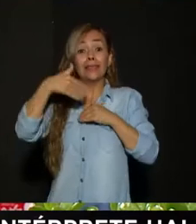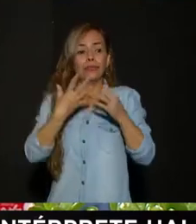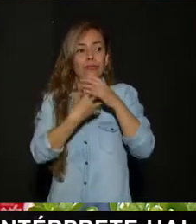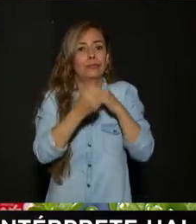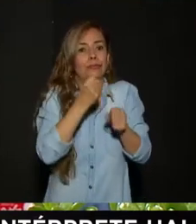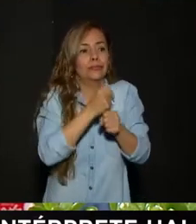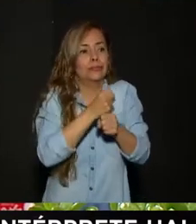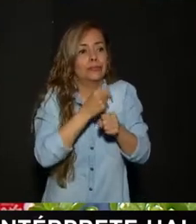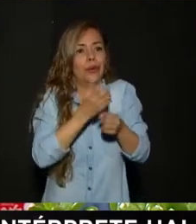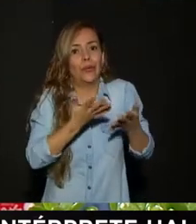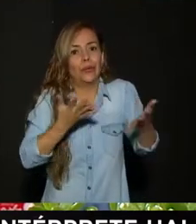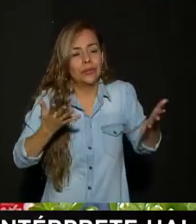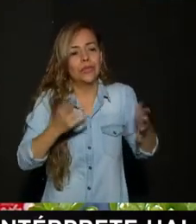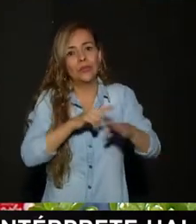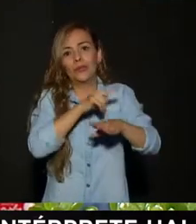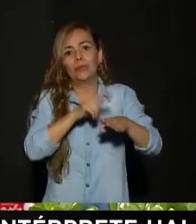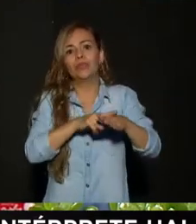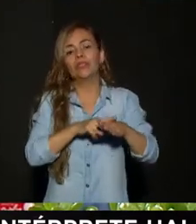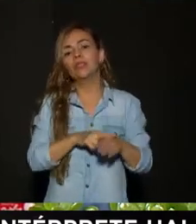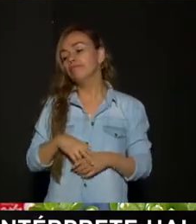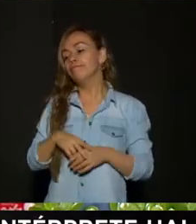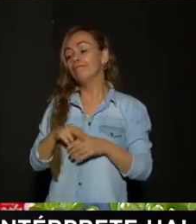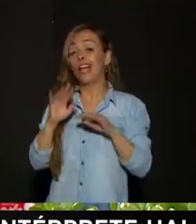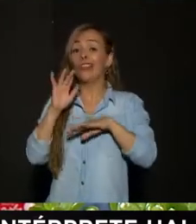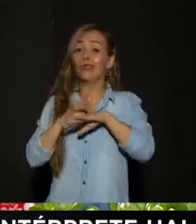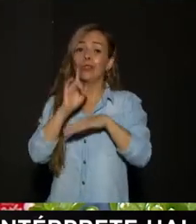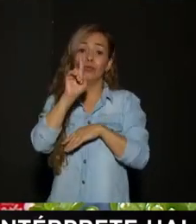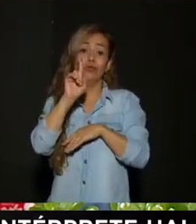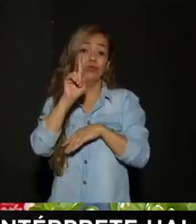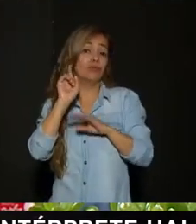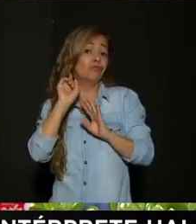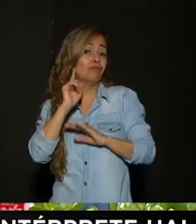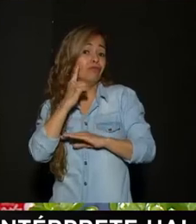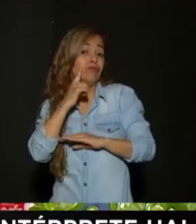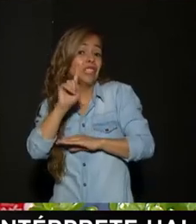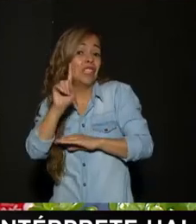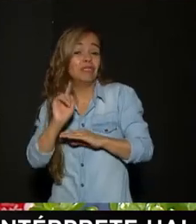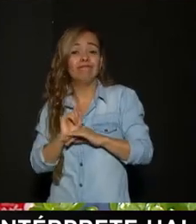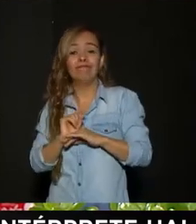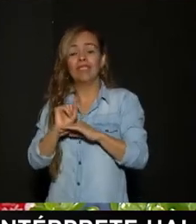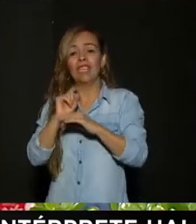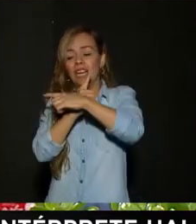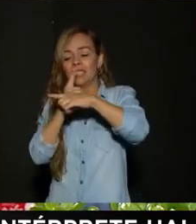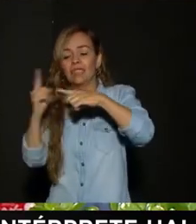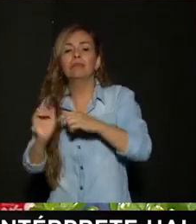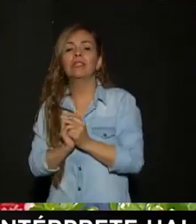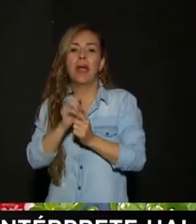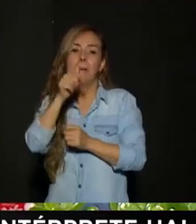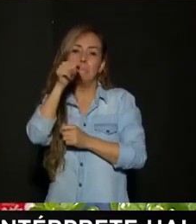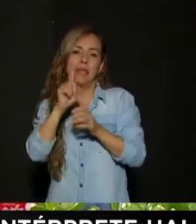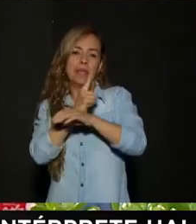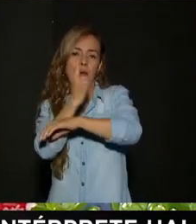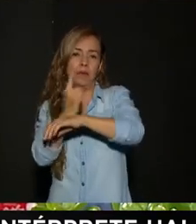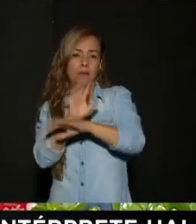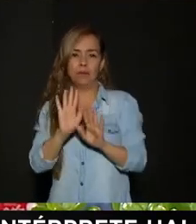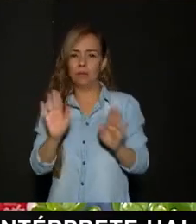Normales Entonces ya Y si lo pueden sacar Una vez a la semana Al día que descanse Lo pueden sacar Una media horita Al sol Para que ya vaya Entonces haciendo También todo